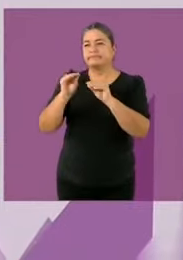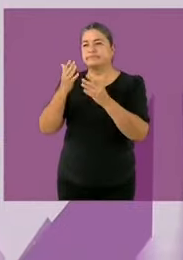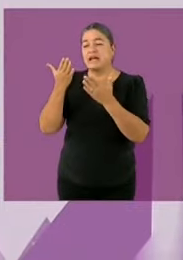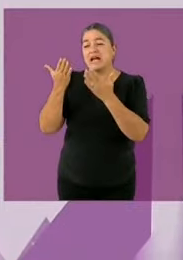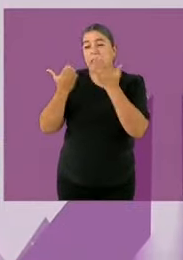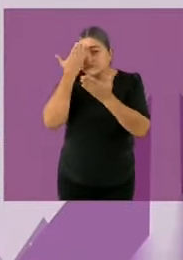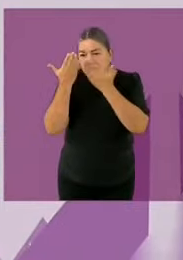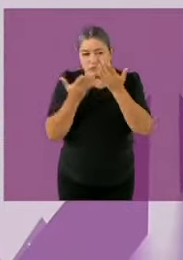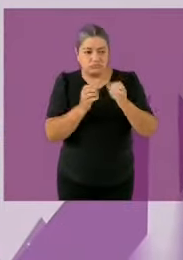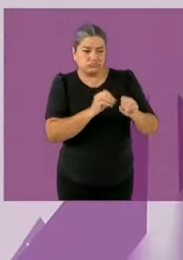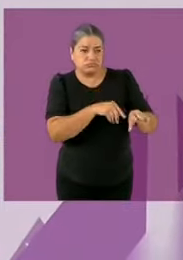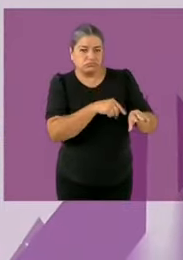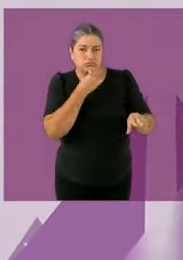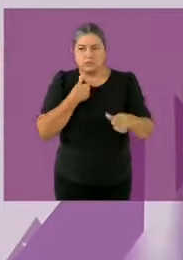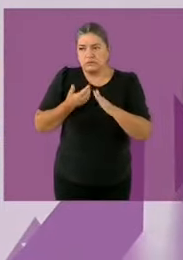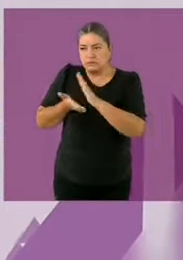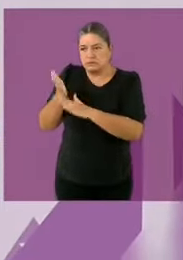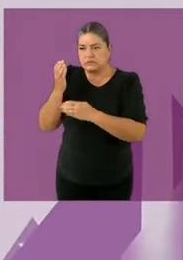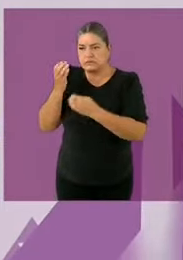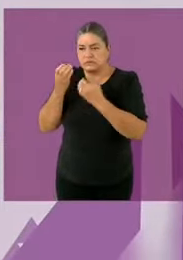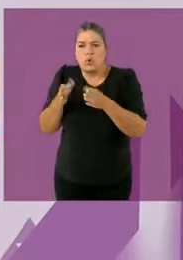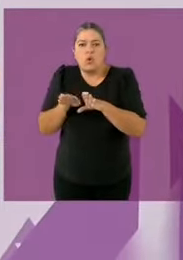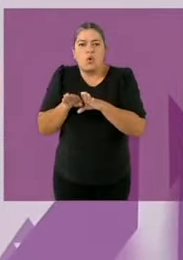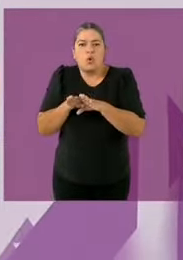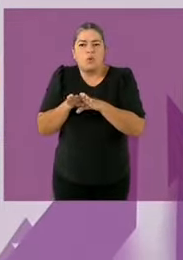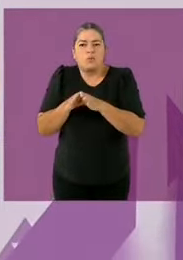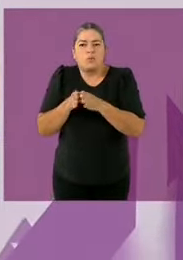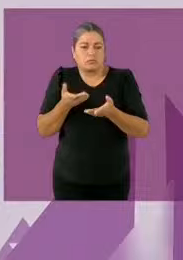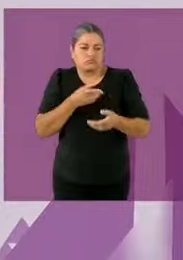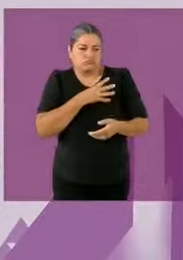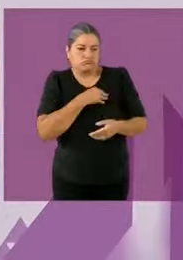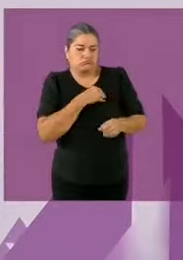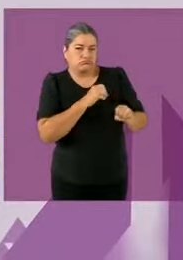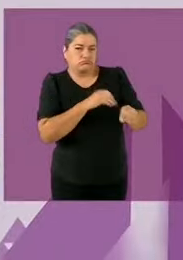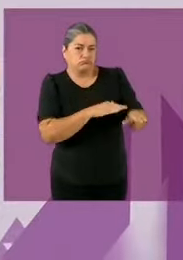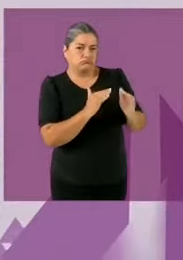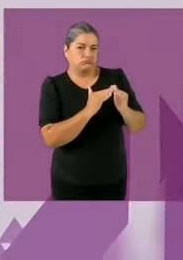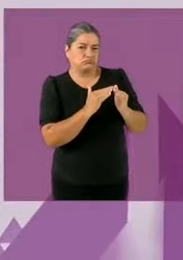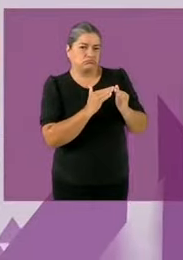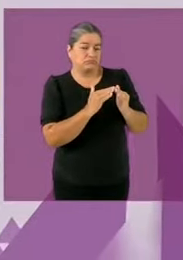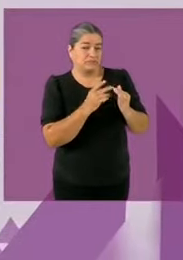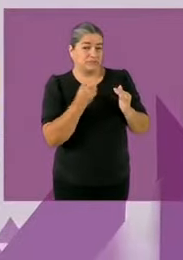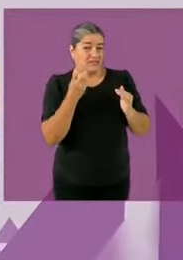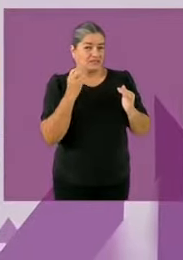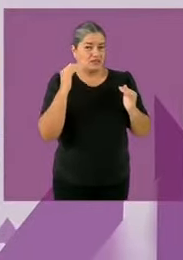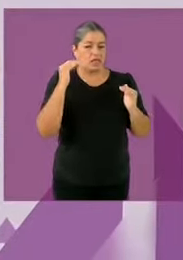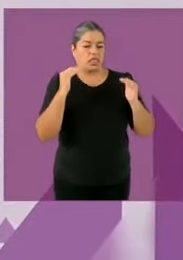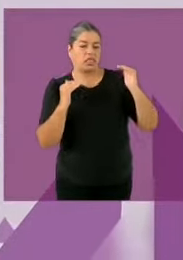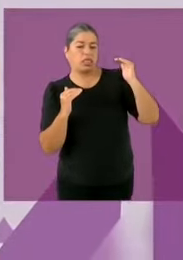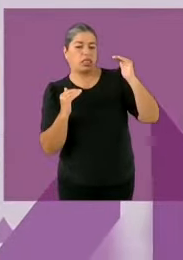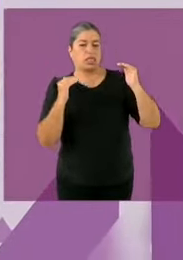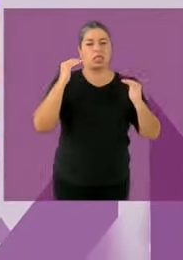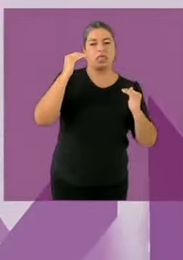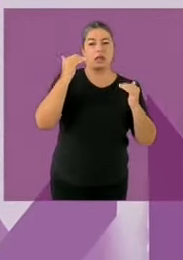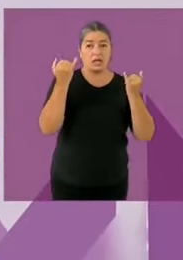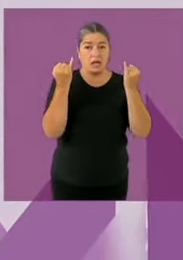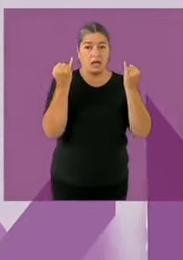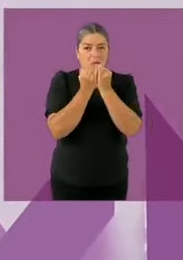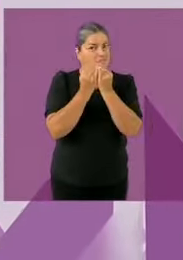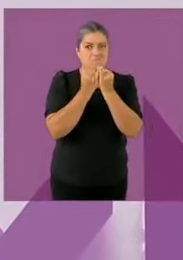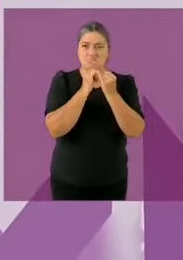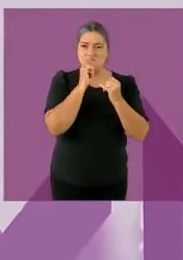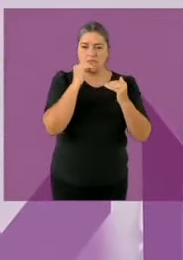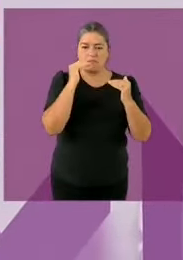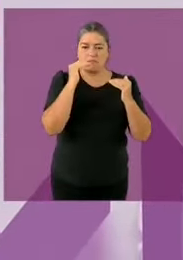precisamente en la primera infancia esos datos sobre la desigualdad entre los niveles de pobreza entre hombres y mujeres son todavía más